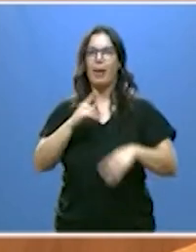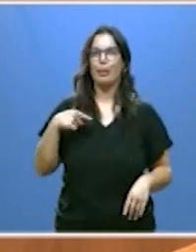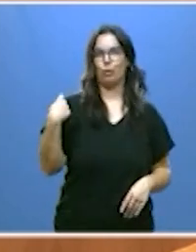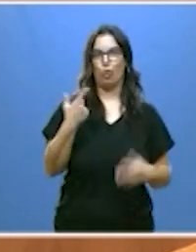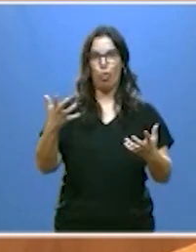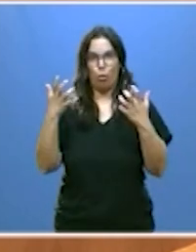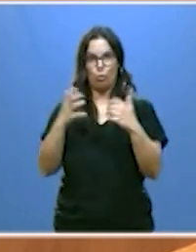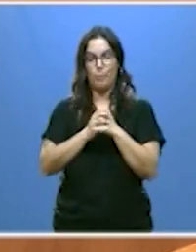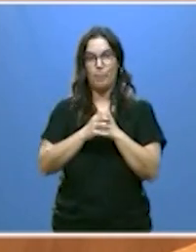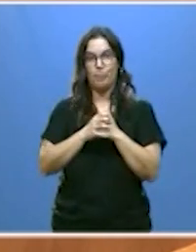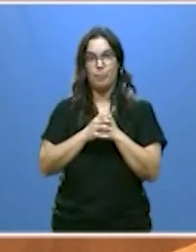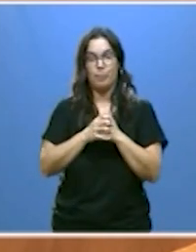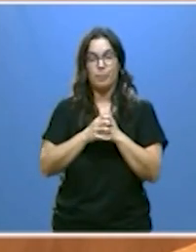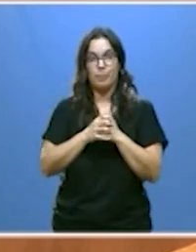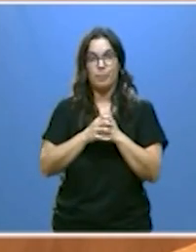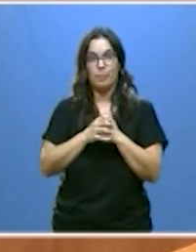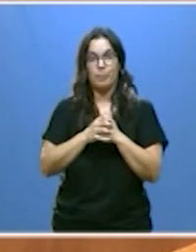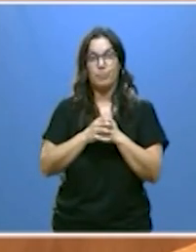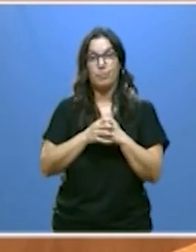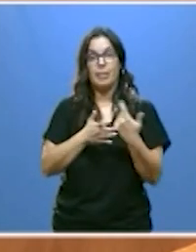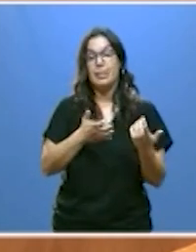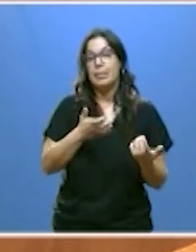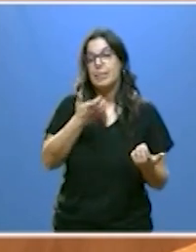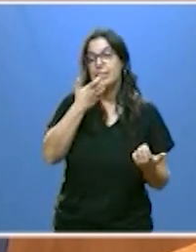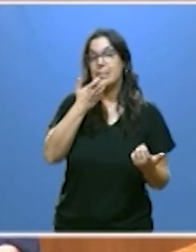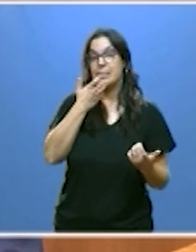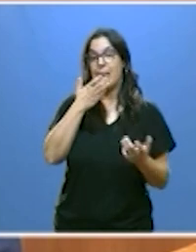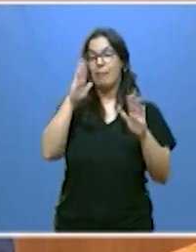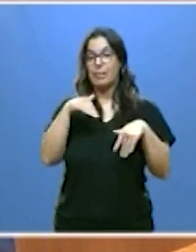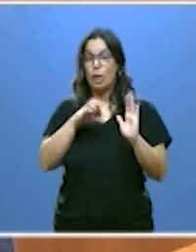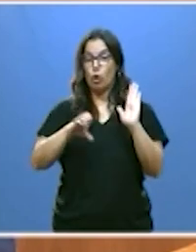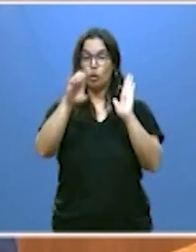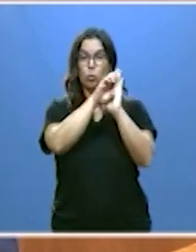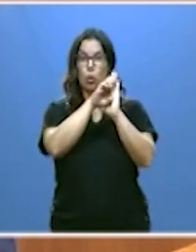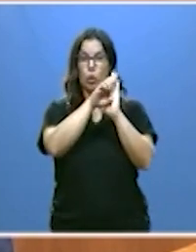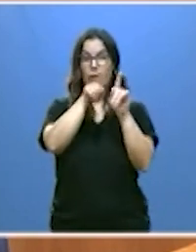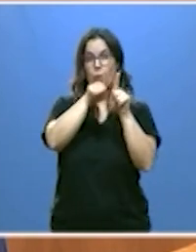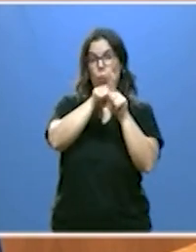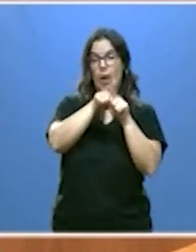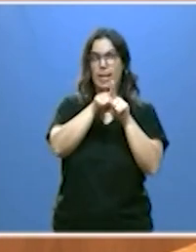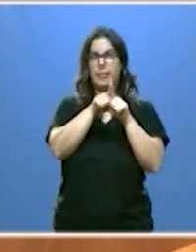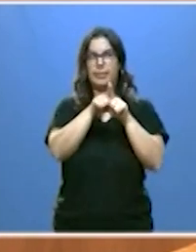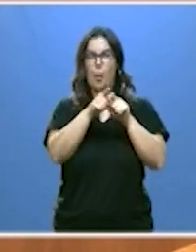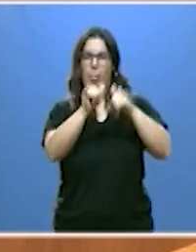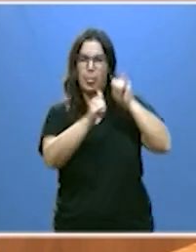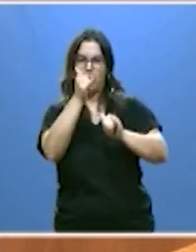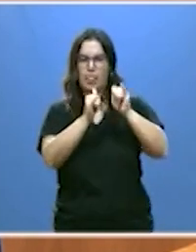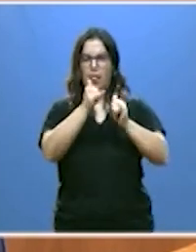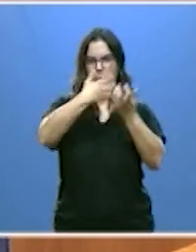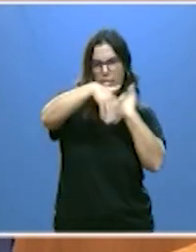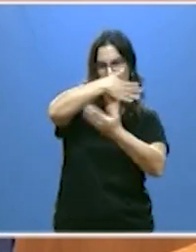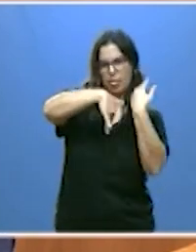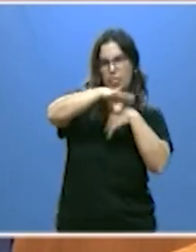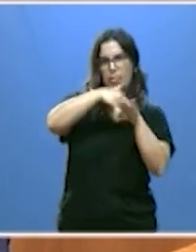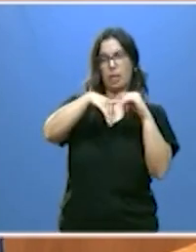perjudicial para todos que se retuerza este marco constitucional de convivencia para cambiarlo